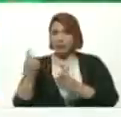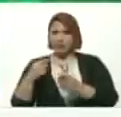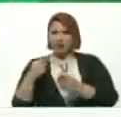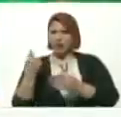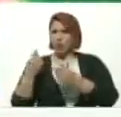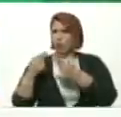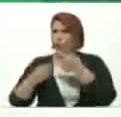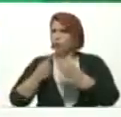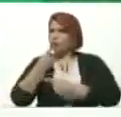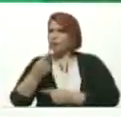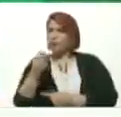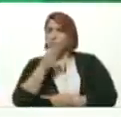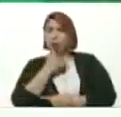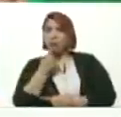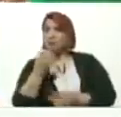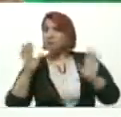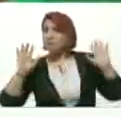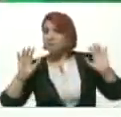cosas Que decir Que nos ha dicho